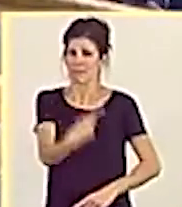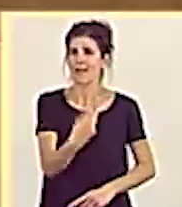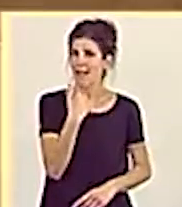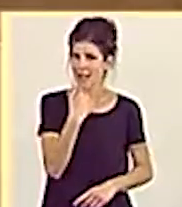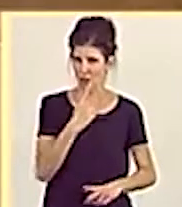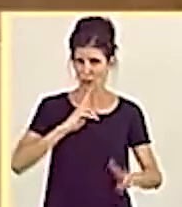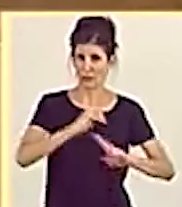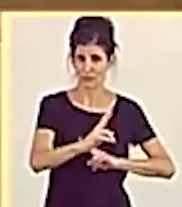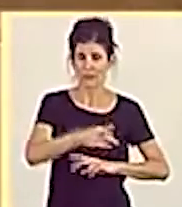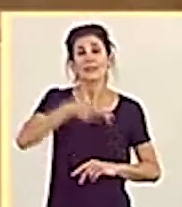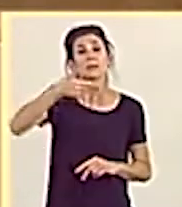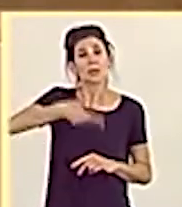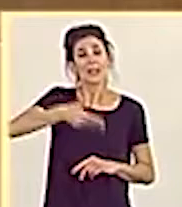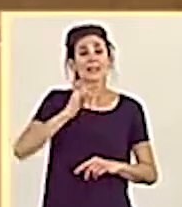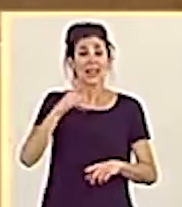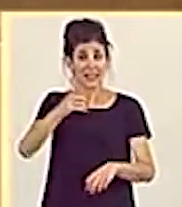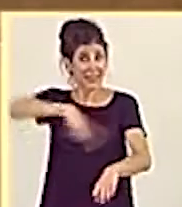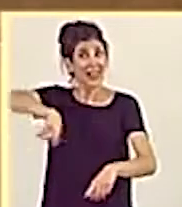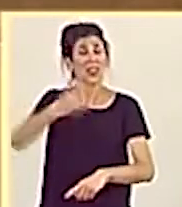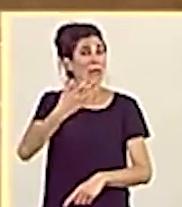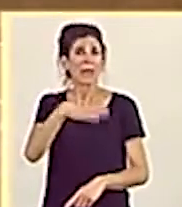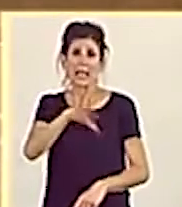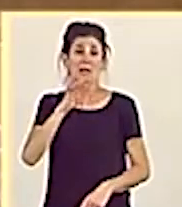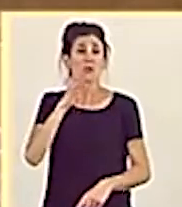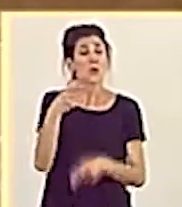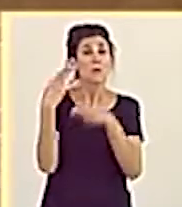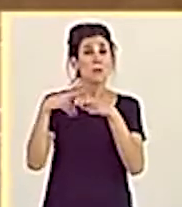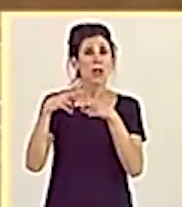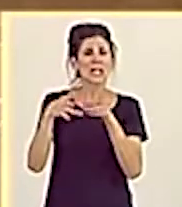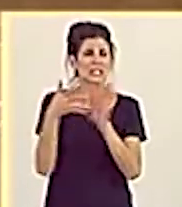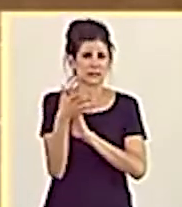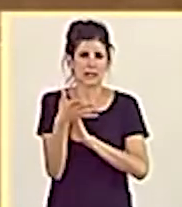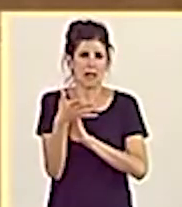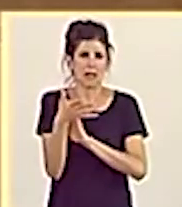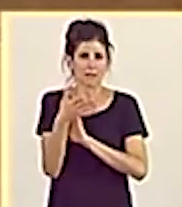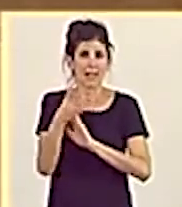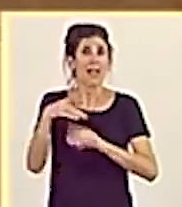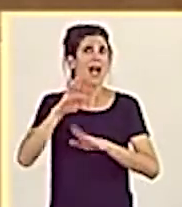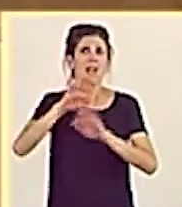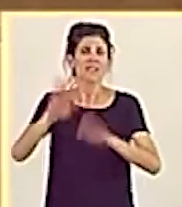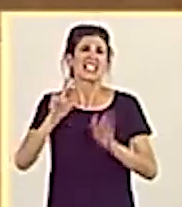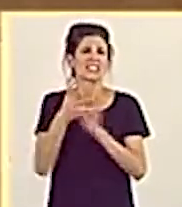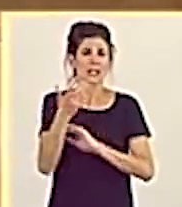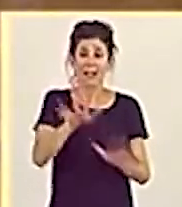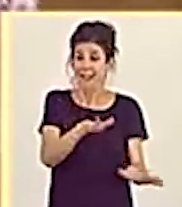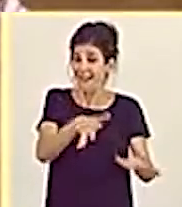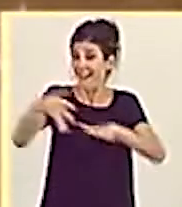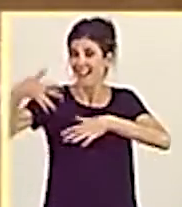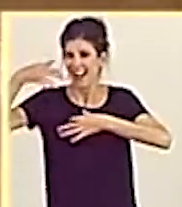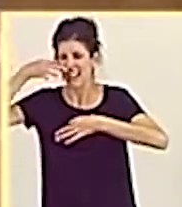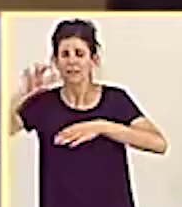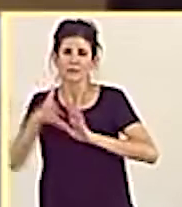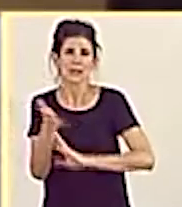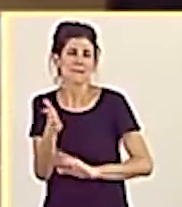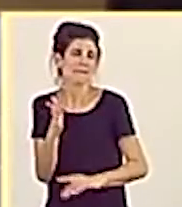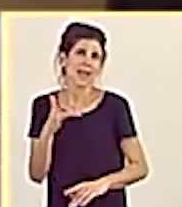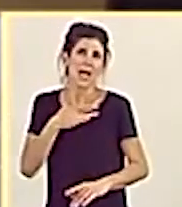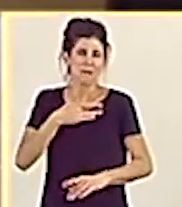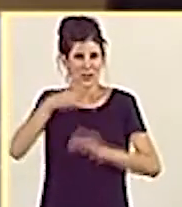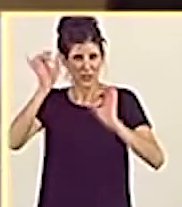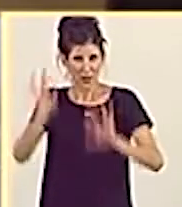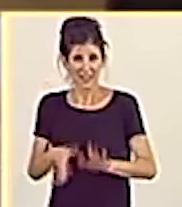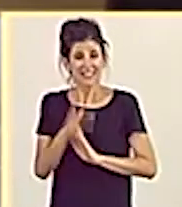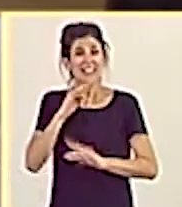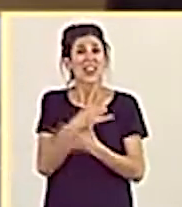que es importante que entendamos porque en política al final obras son amores. Dieciséis conferencias